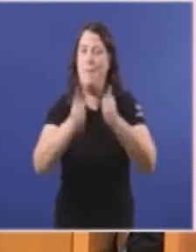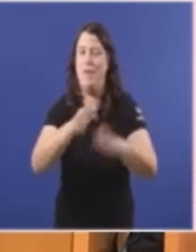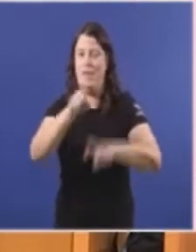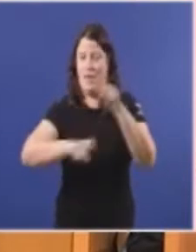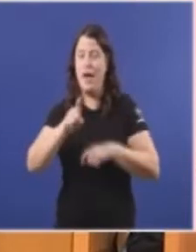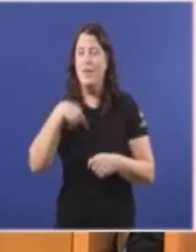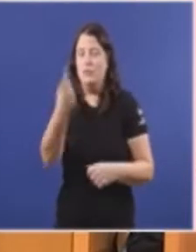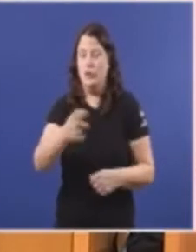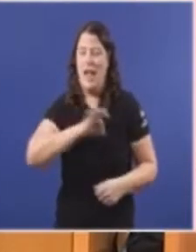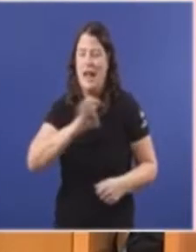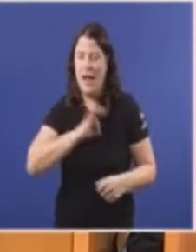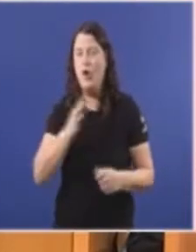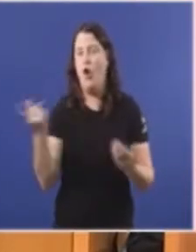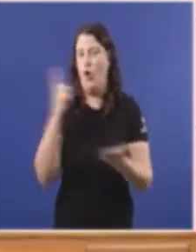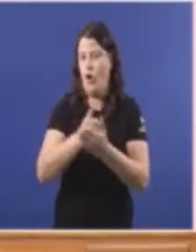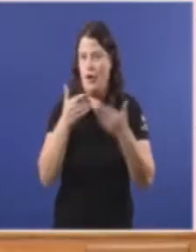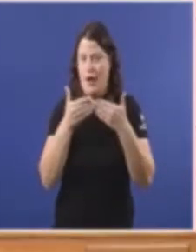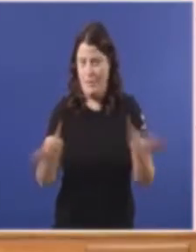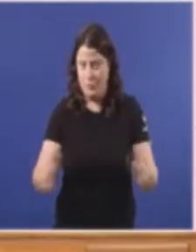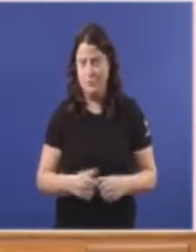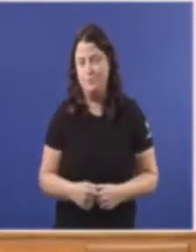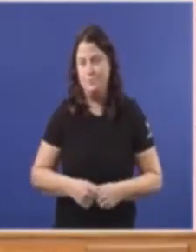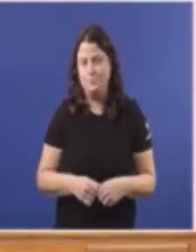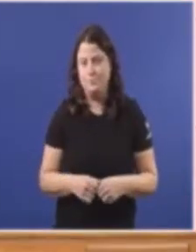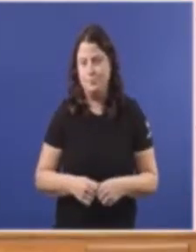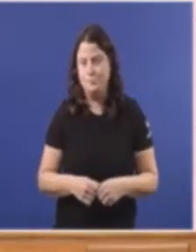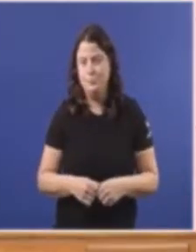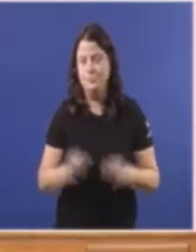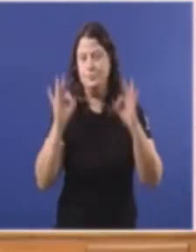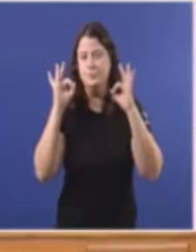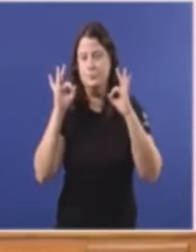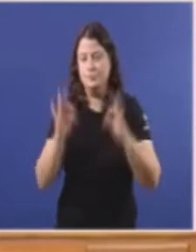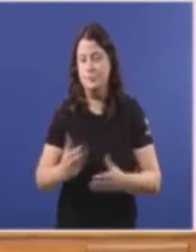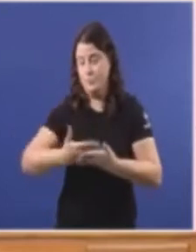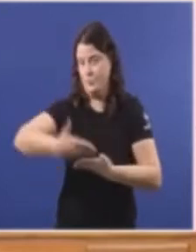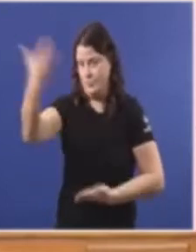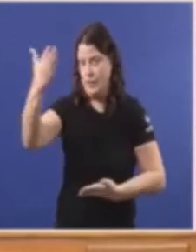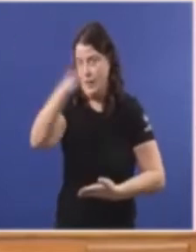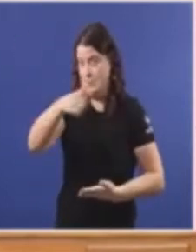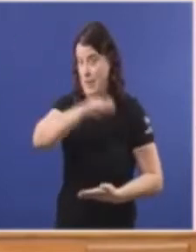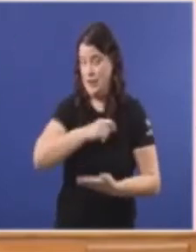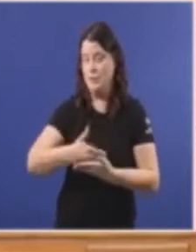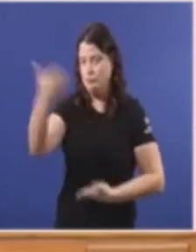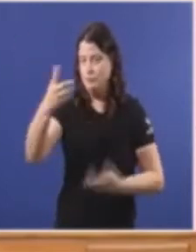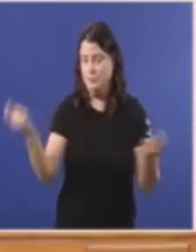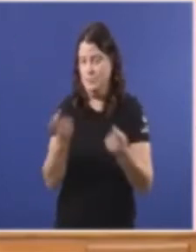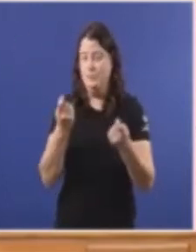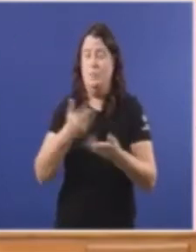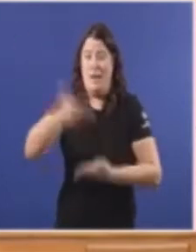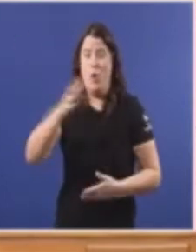xaneiro anunciaron esa reapertura E xustamente nun diario de tirada nacional Se publicaba no país